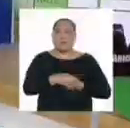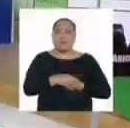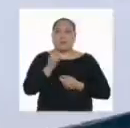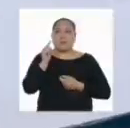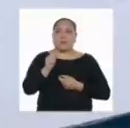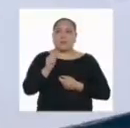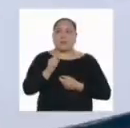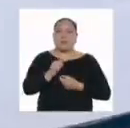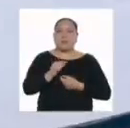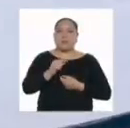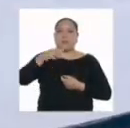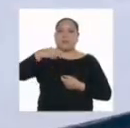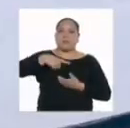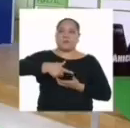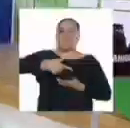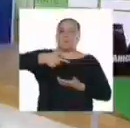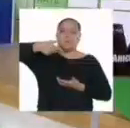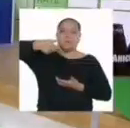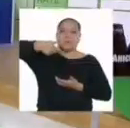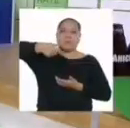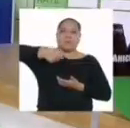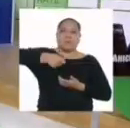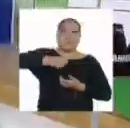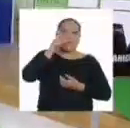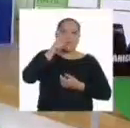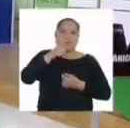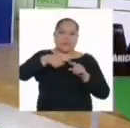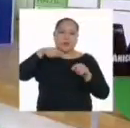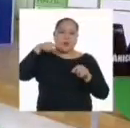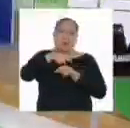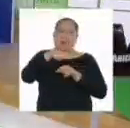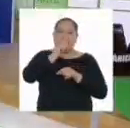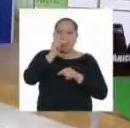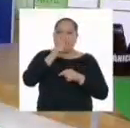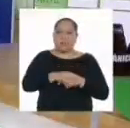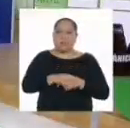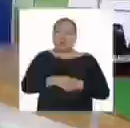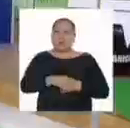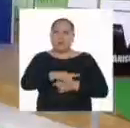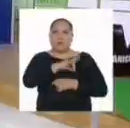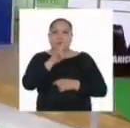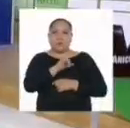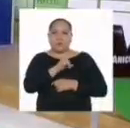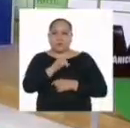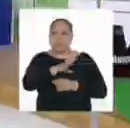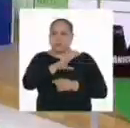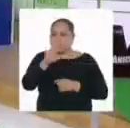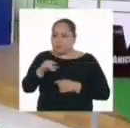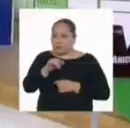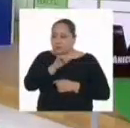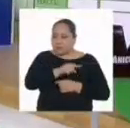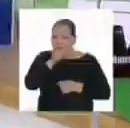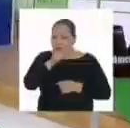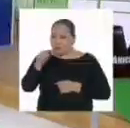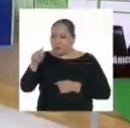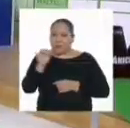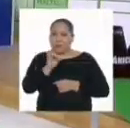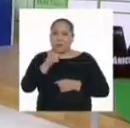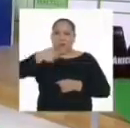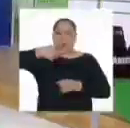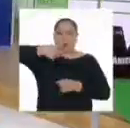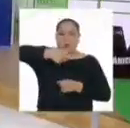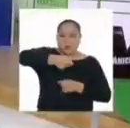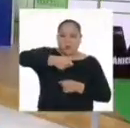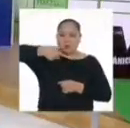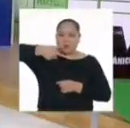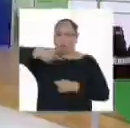aquí tengo una jeringa graduada en mililitros. Pero sin aguja, voy a utilizarla para asegurarme de que todos los vasos tengan la misma cantidad de